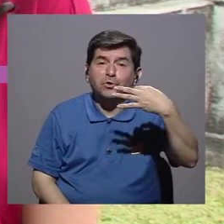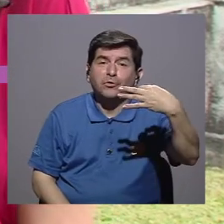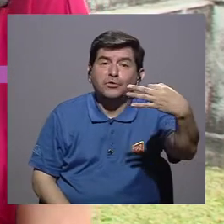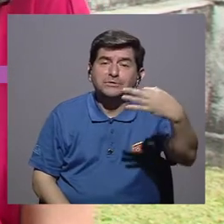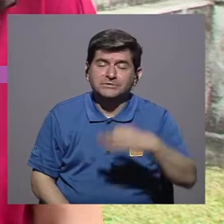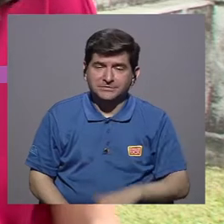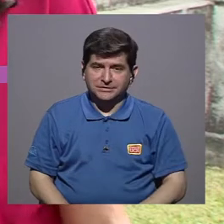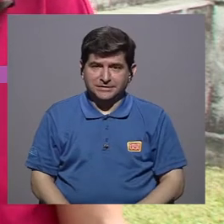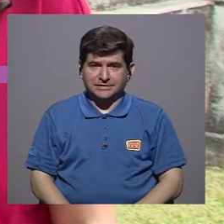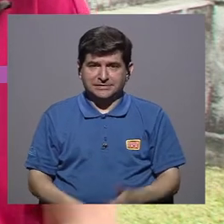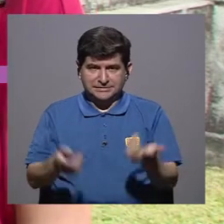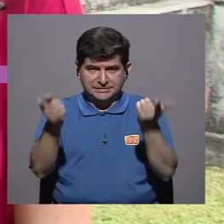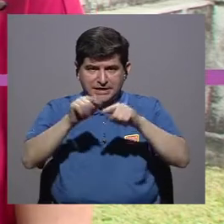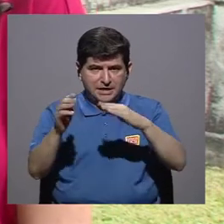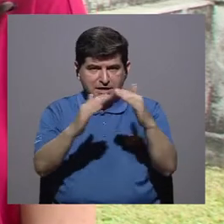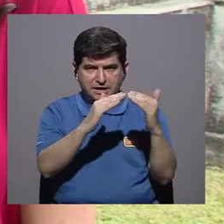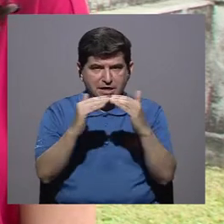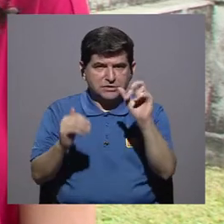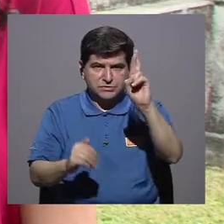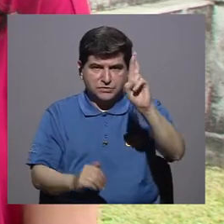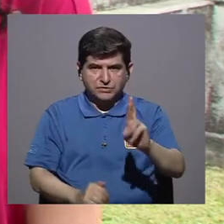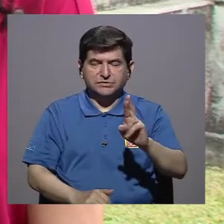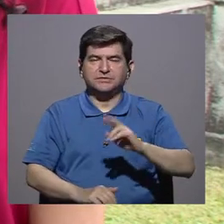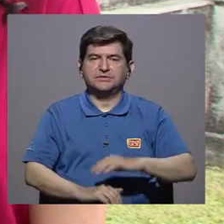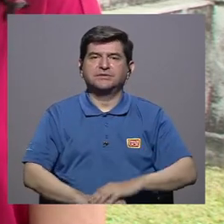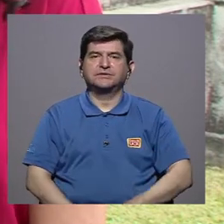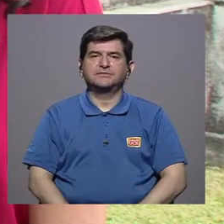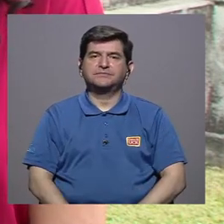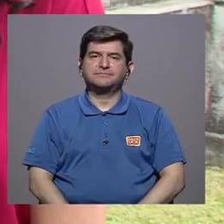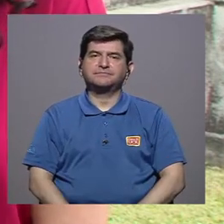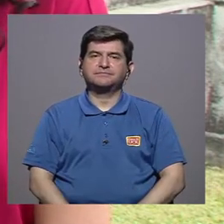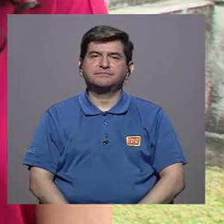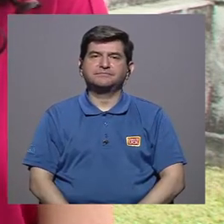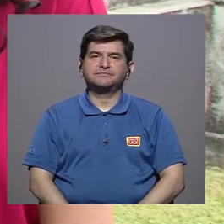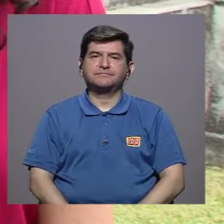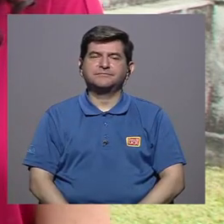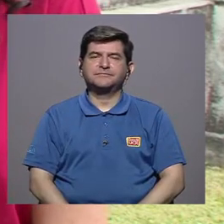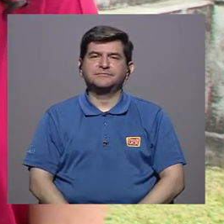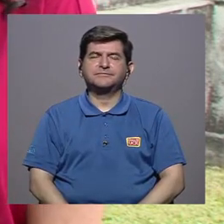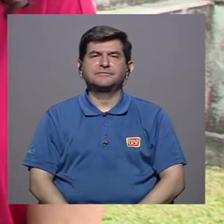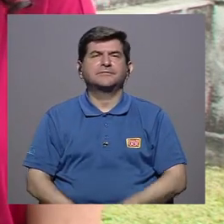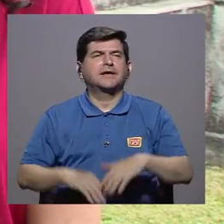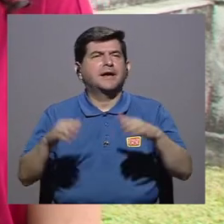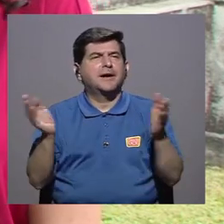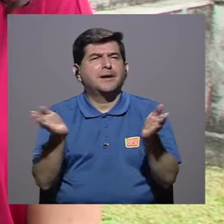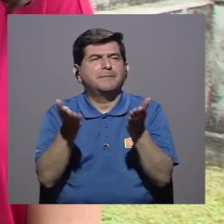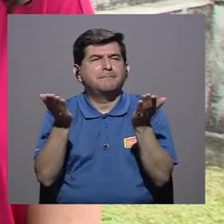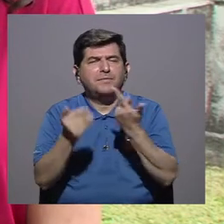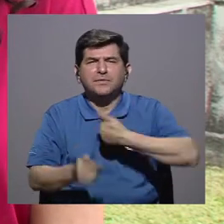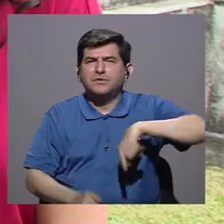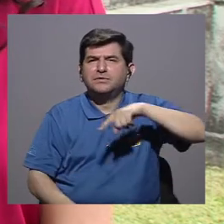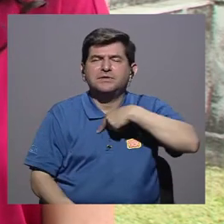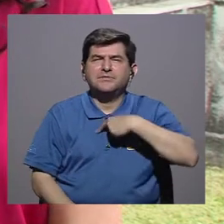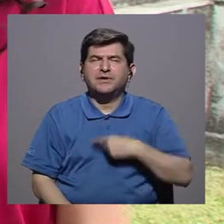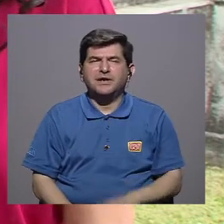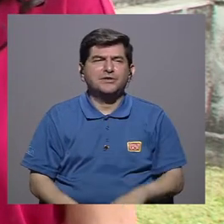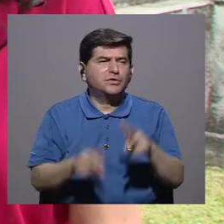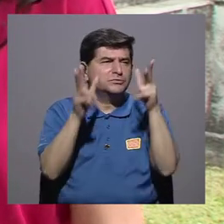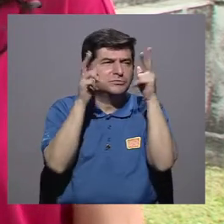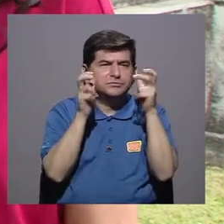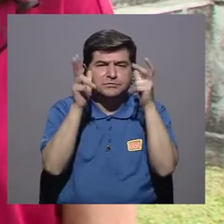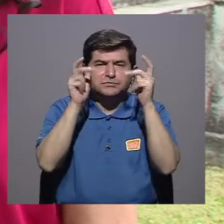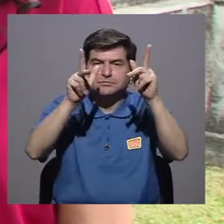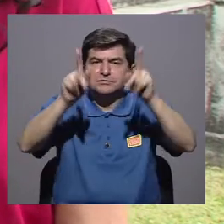la población costarricense y nos motivaba más que todo saber las percepciones que tenían